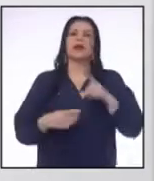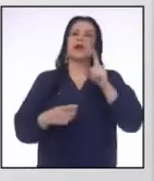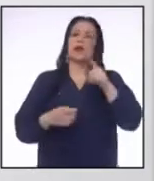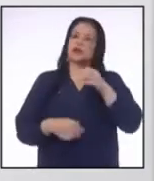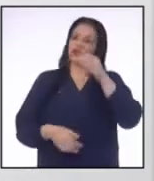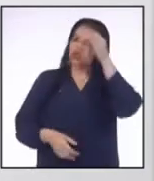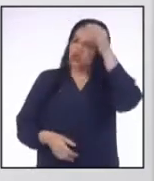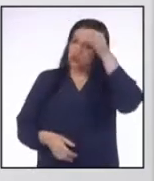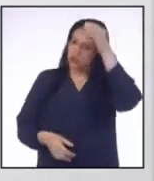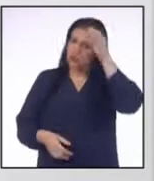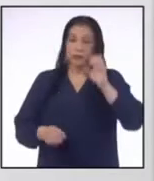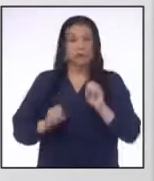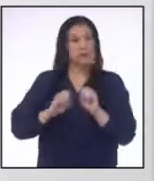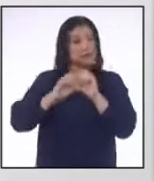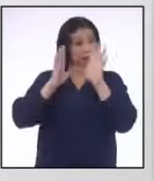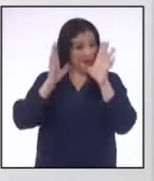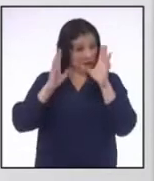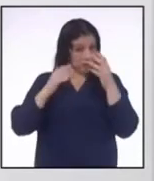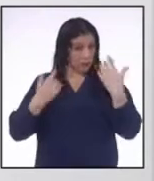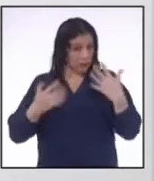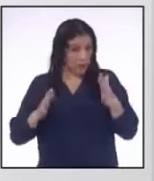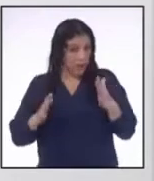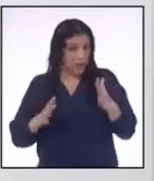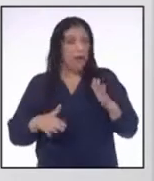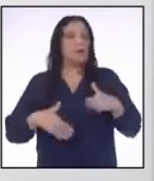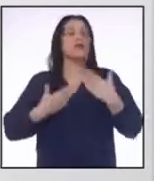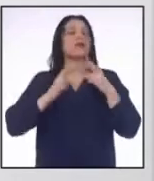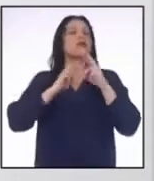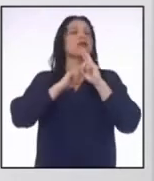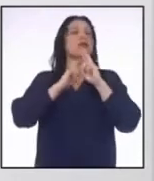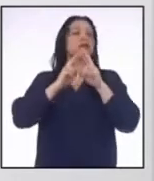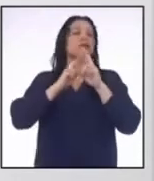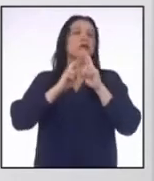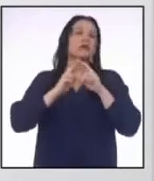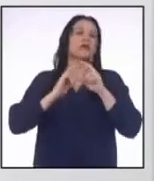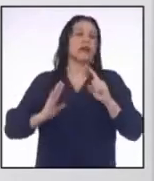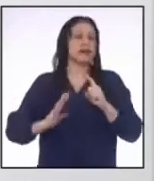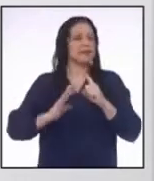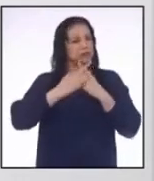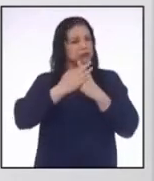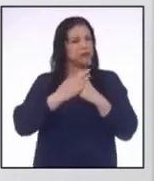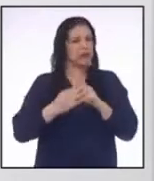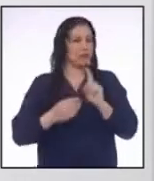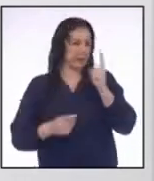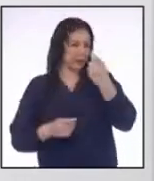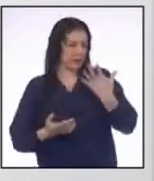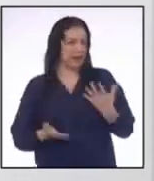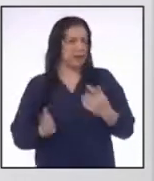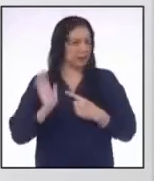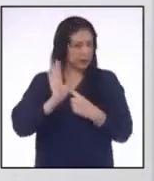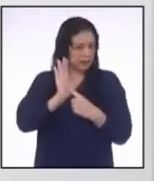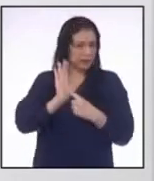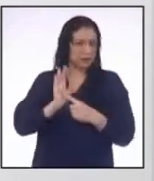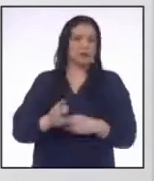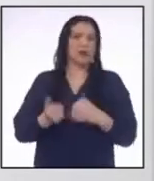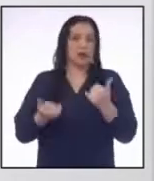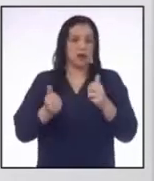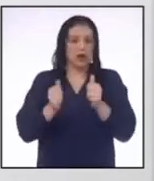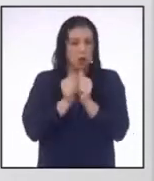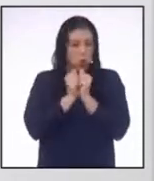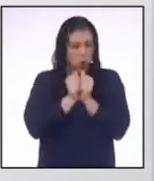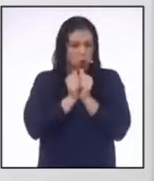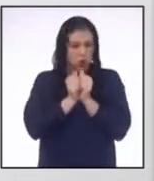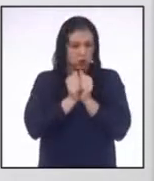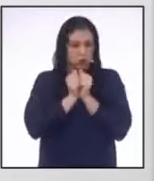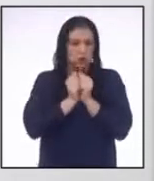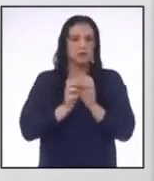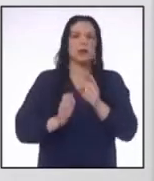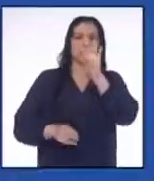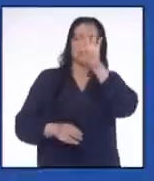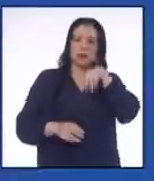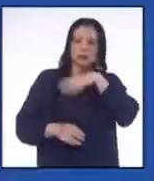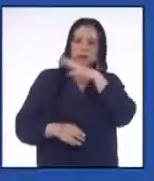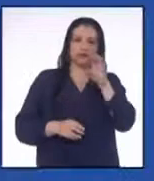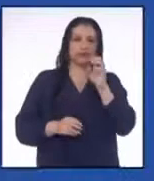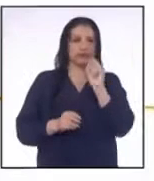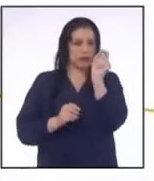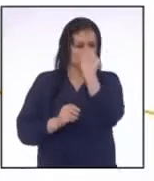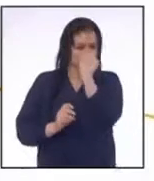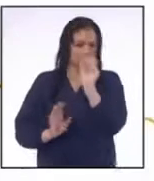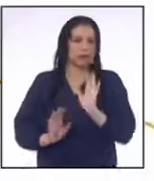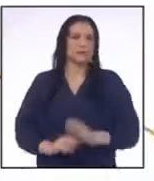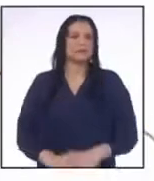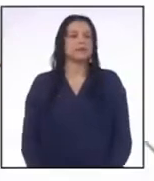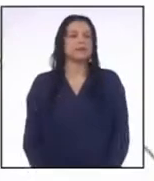definiciones aclaradas podemos responder a la situación inicial Vamos juntos a llenar la siguiente tabla